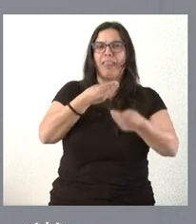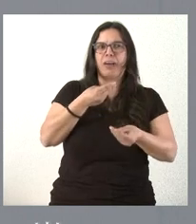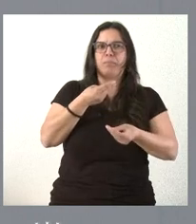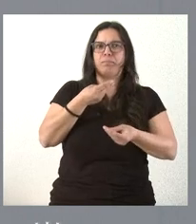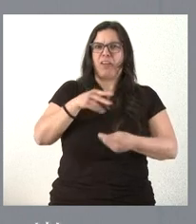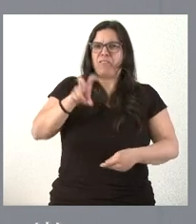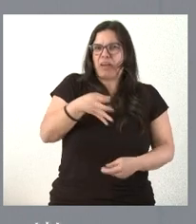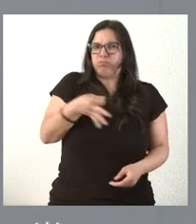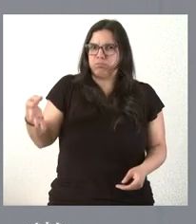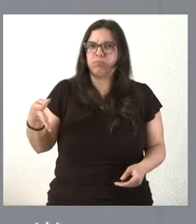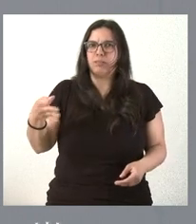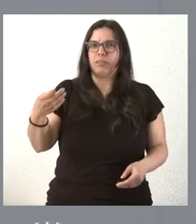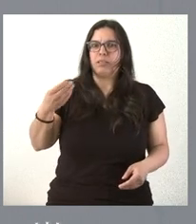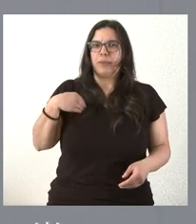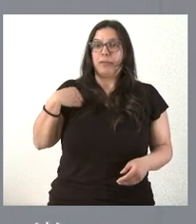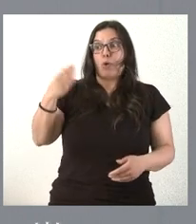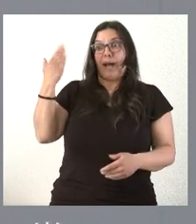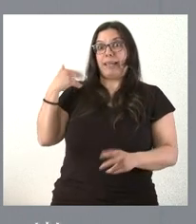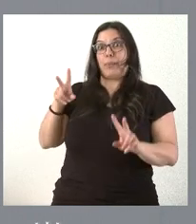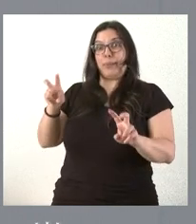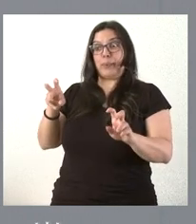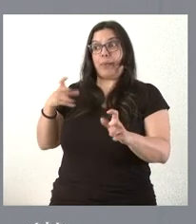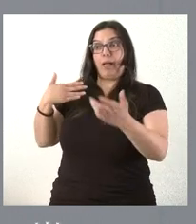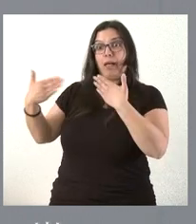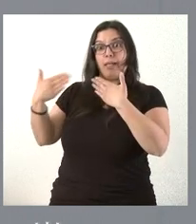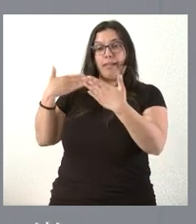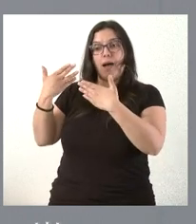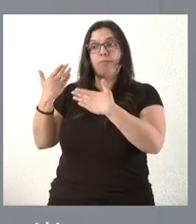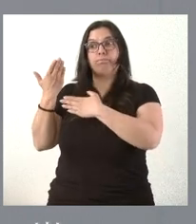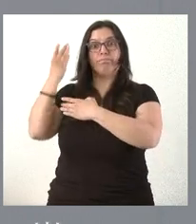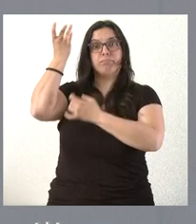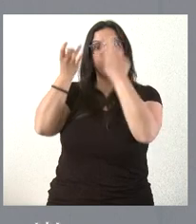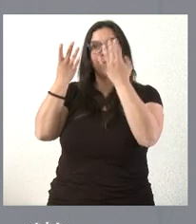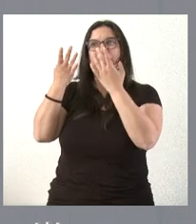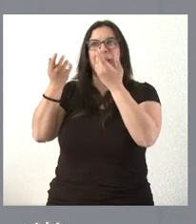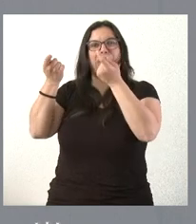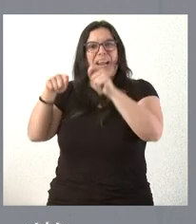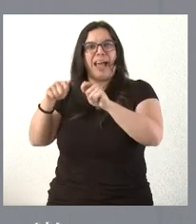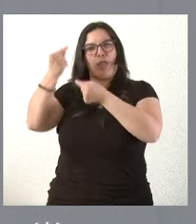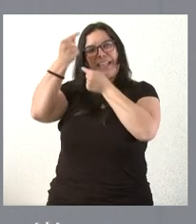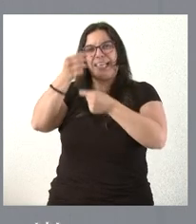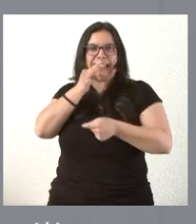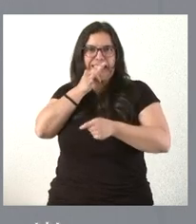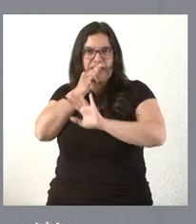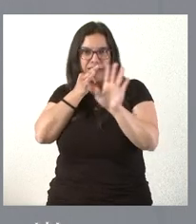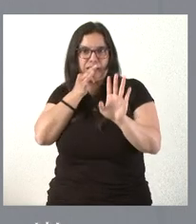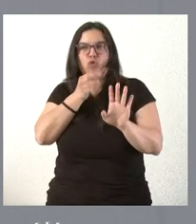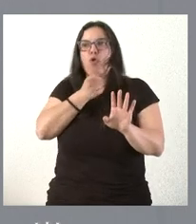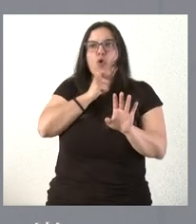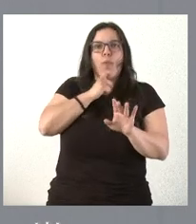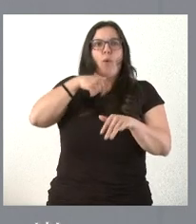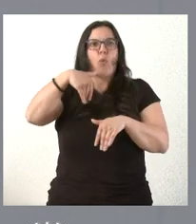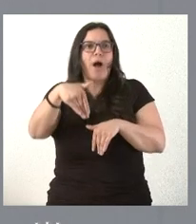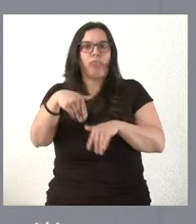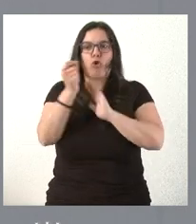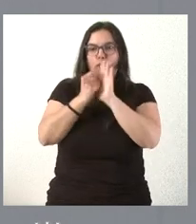esos planteamientos que ayer fueron iniciales y que tampoco se llegó al detalle concreto del cómo, el cuándo,